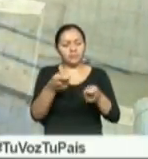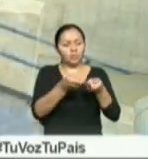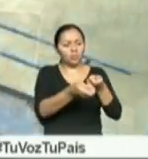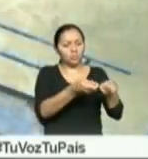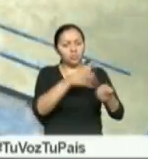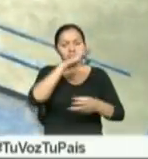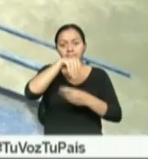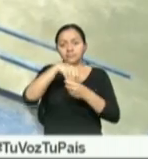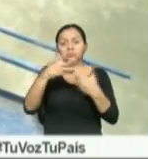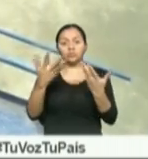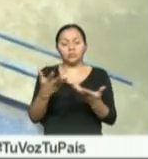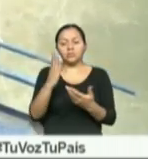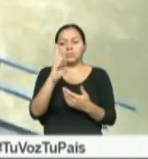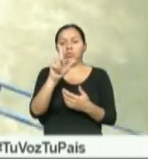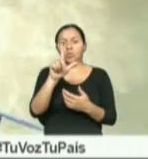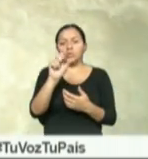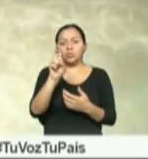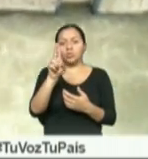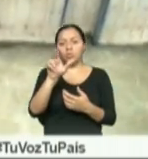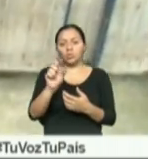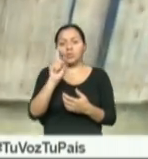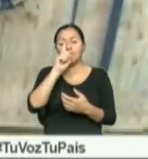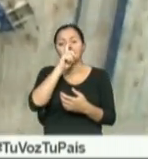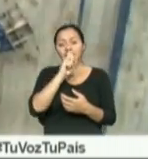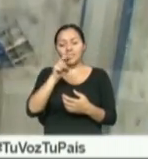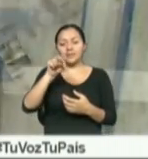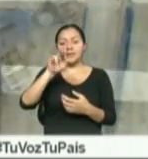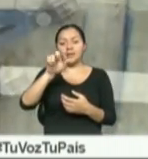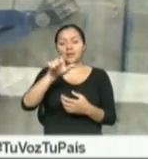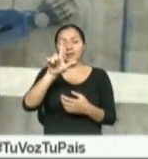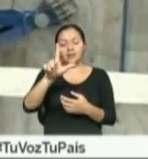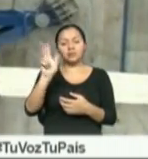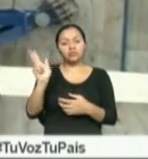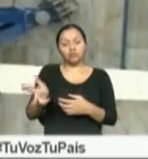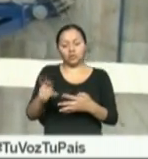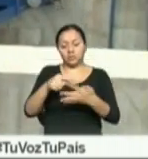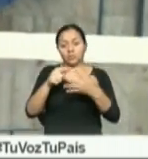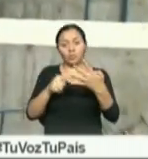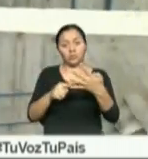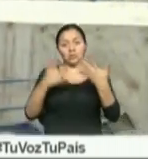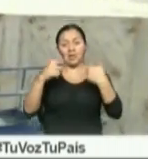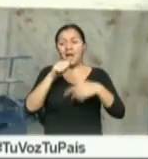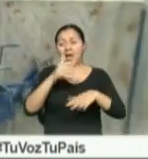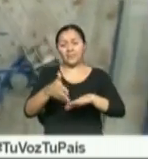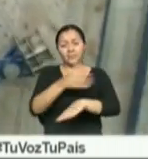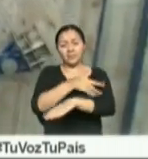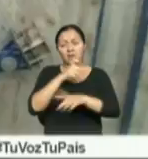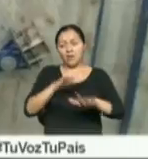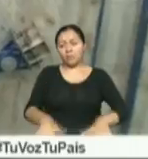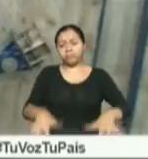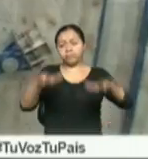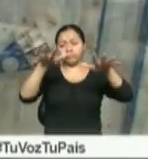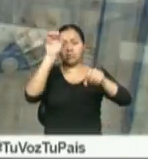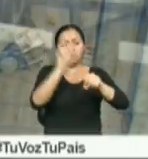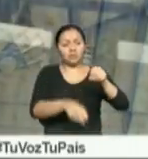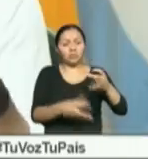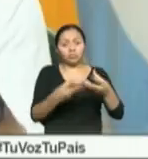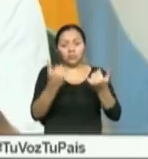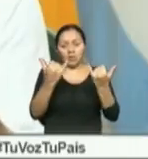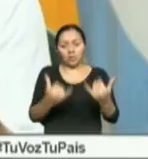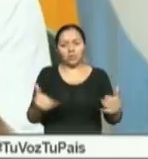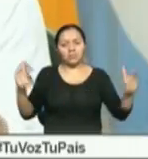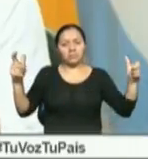instalados en Bulubulu, Cañar, Naranjal y Chone, donde antes las inundaciones dejaban daños considerables.